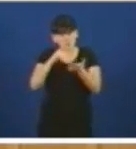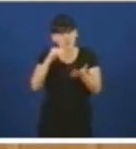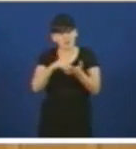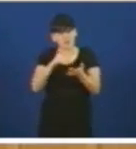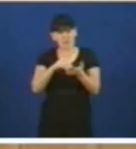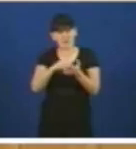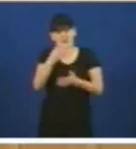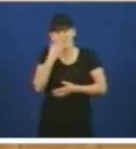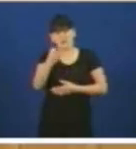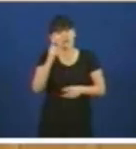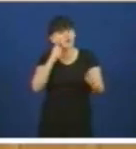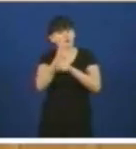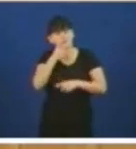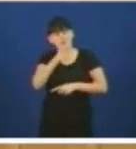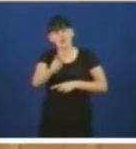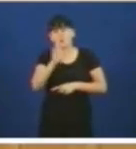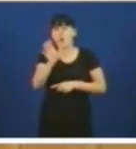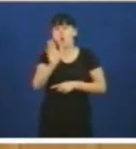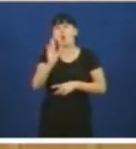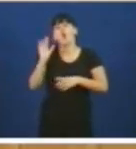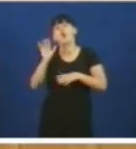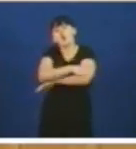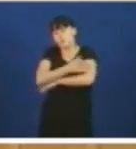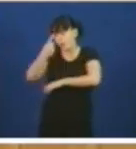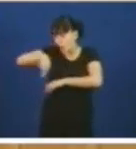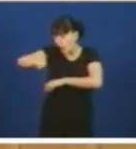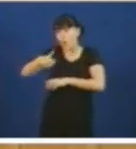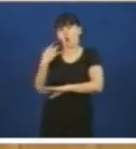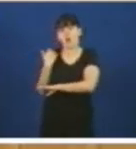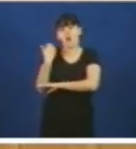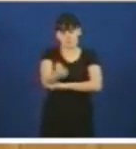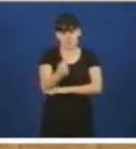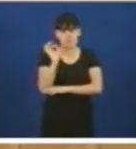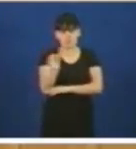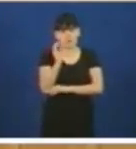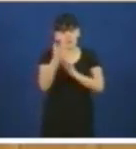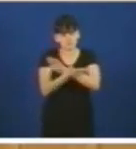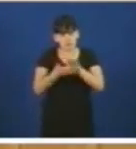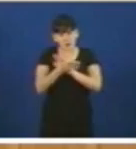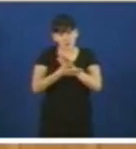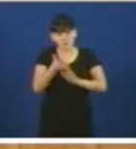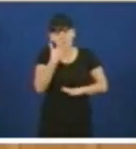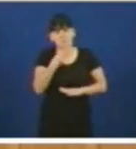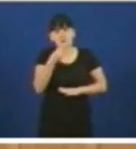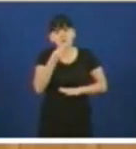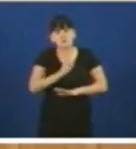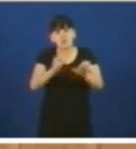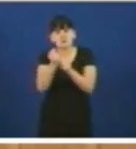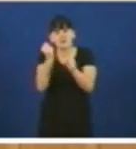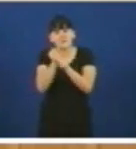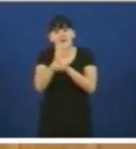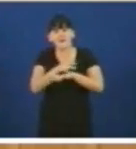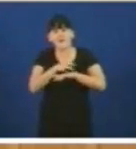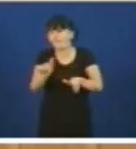cando un goberno que vostedes apoyaron e que efectivamente tivo moi boas palabras pero nín unha soa acción vostedes